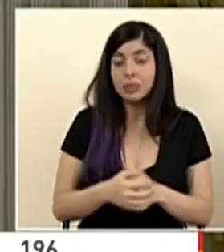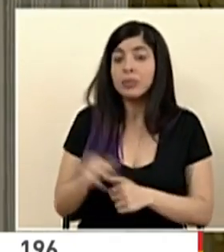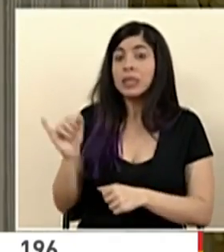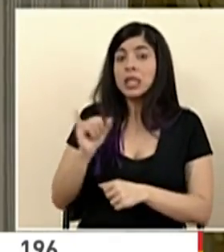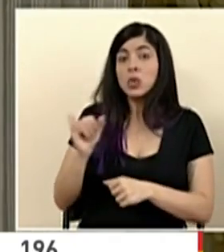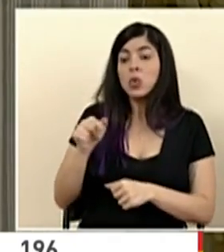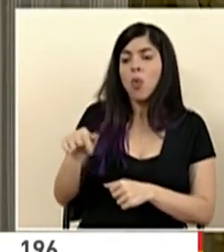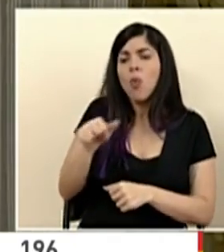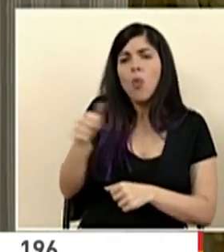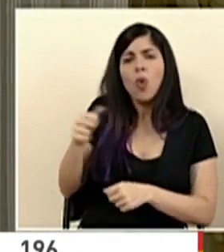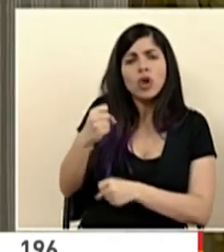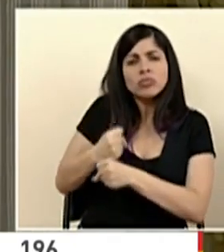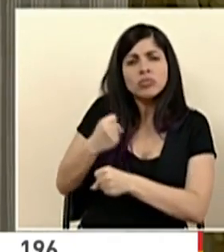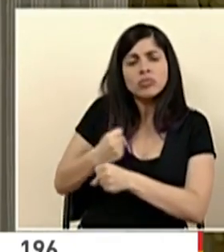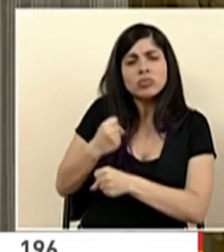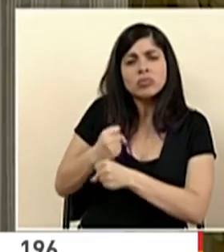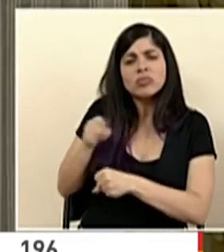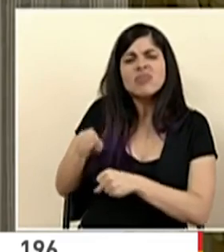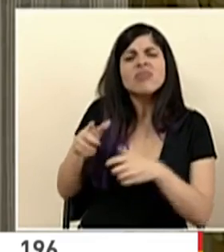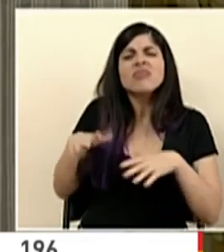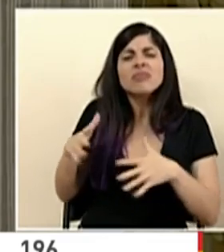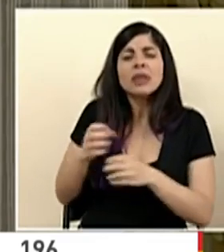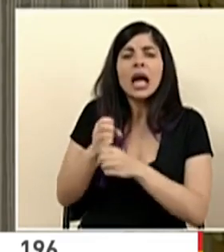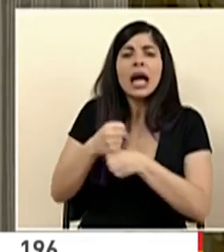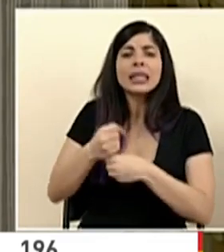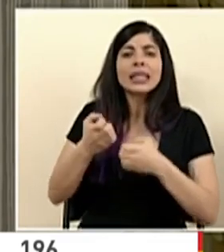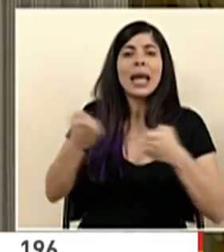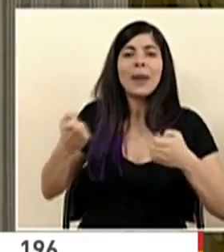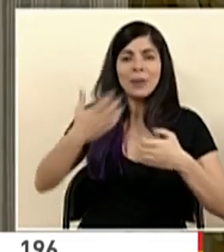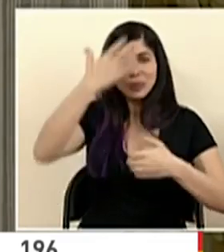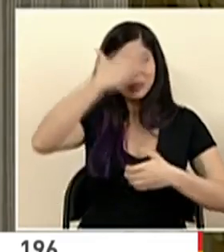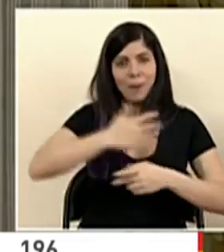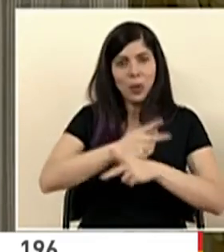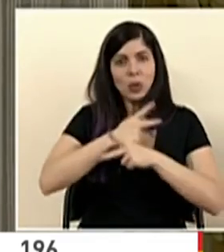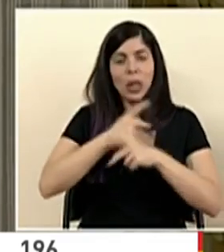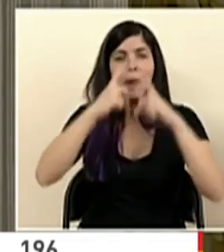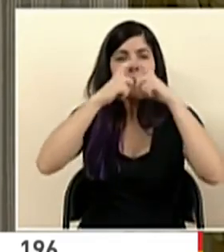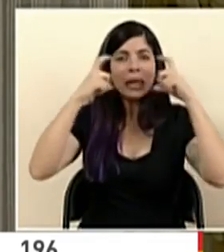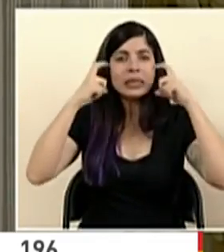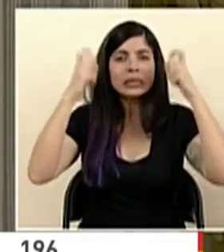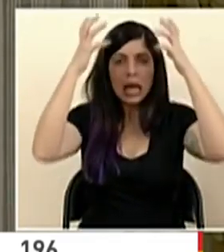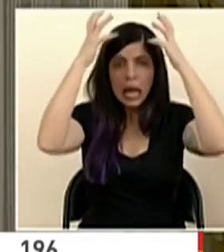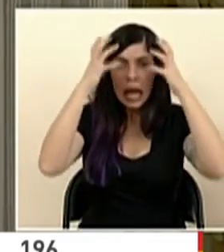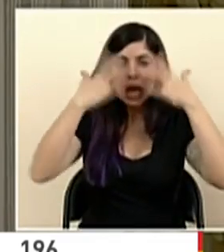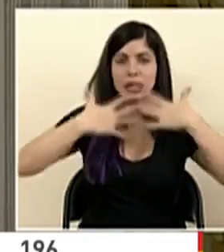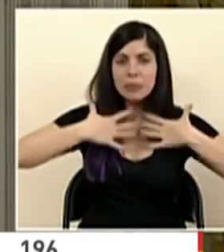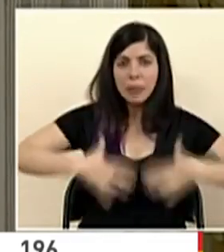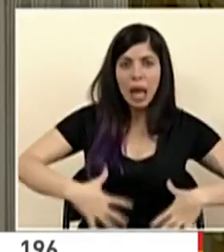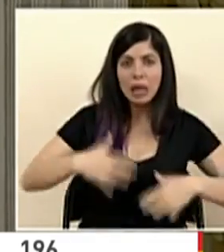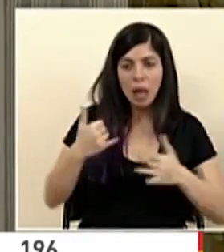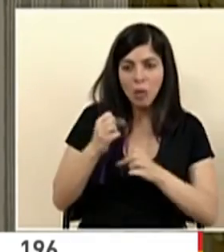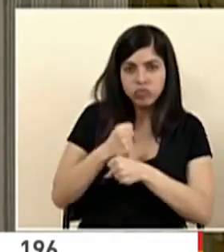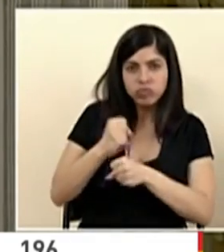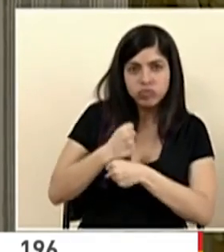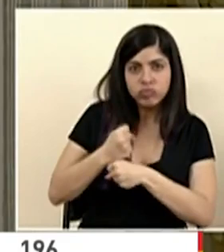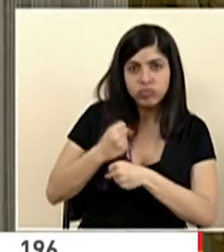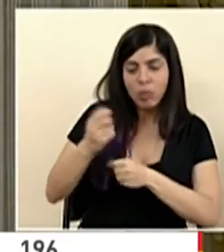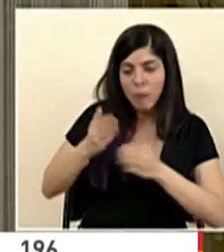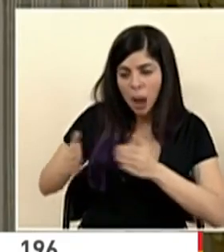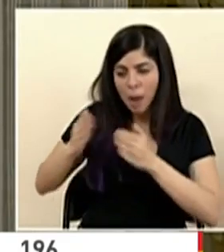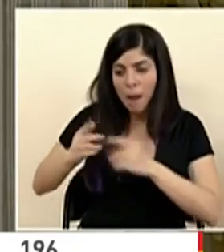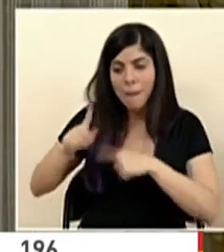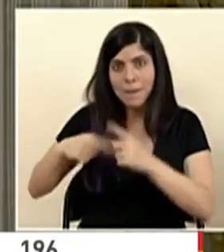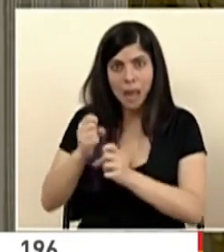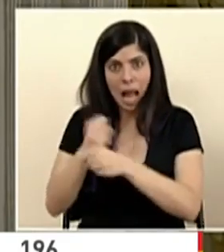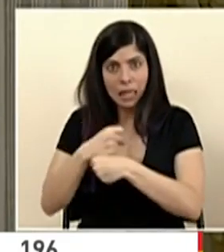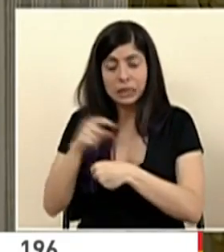Igualmente estamos trabajando en el desarrollo de equipos de protección, mascarillas, cascos, batas. Aquí hay una